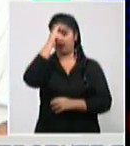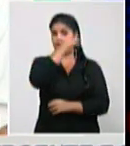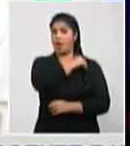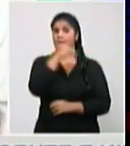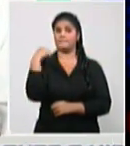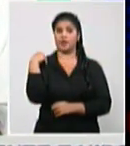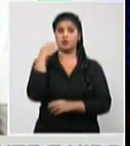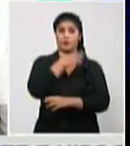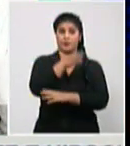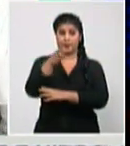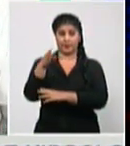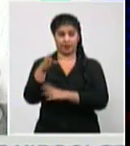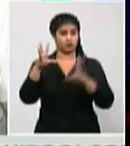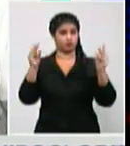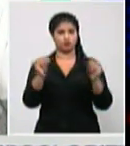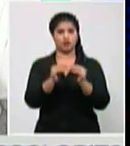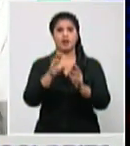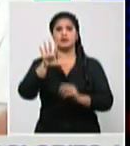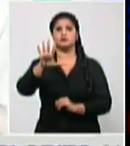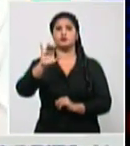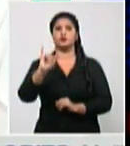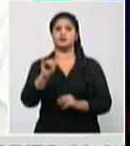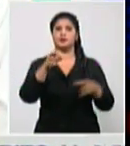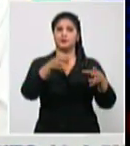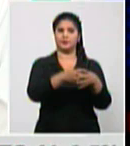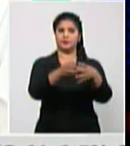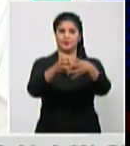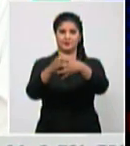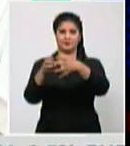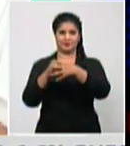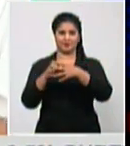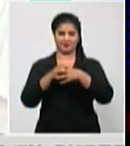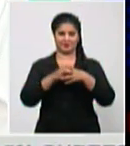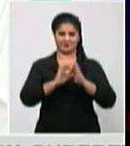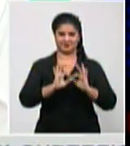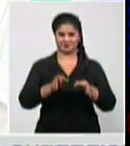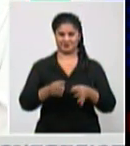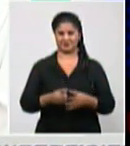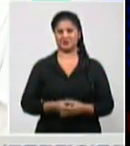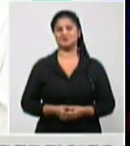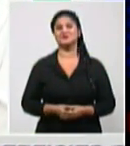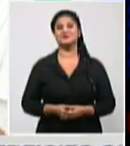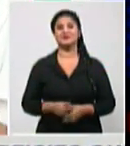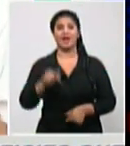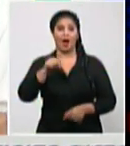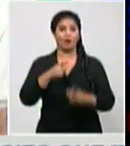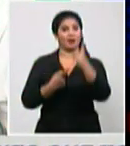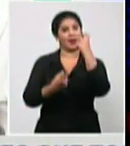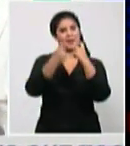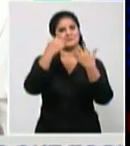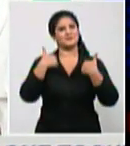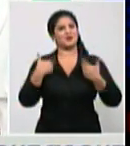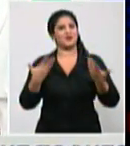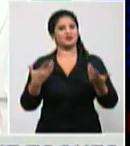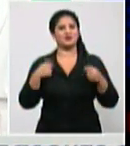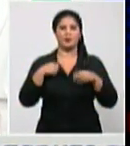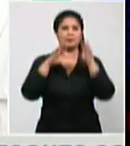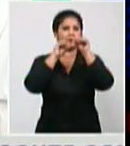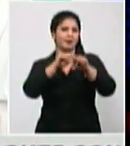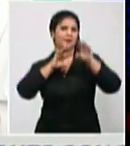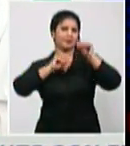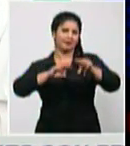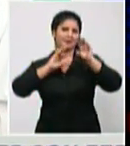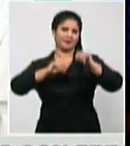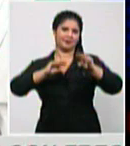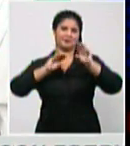me dicen que me calle ya no en absoluto yo nada más y creo que